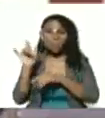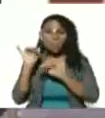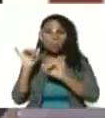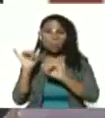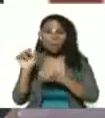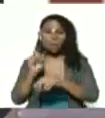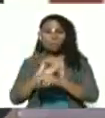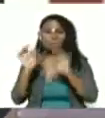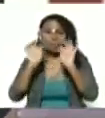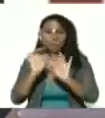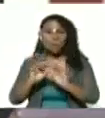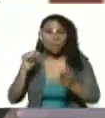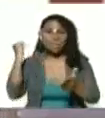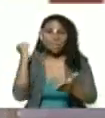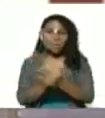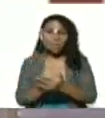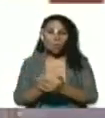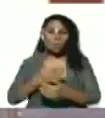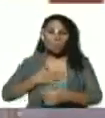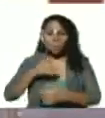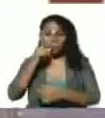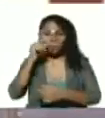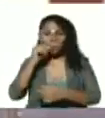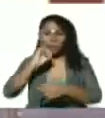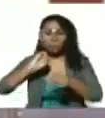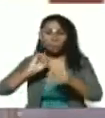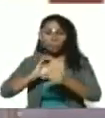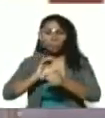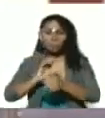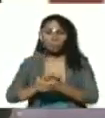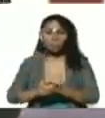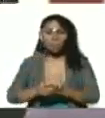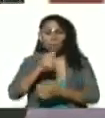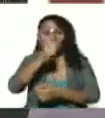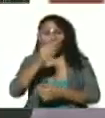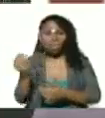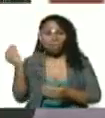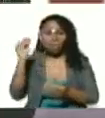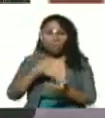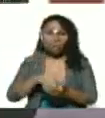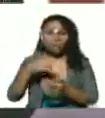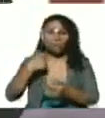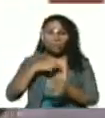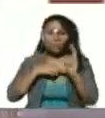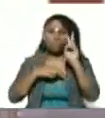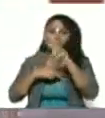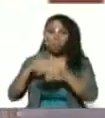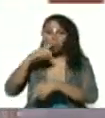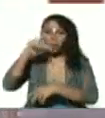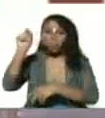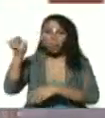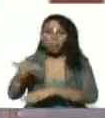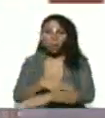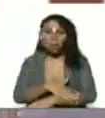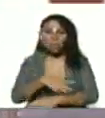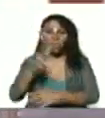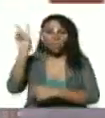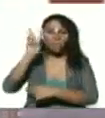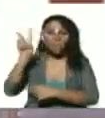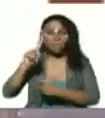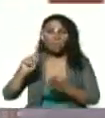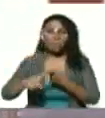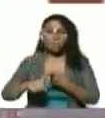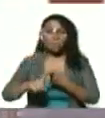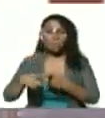del asesinato de Jorge Rodríguez cada vez que vimos a Nicolás Maduro por las calles del valle por las